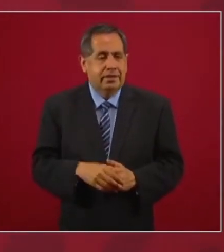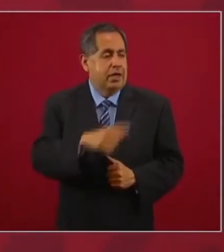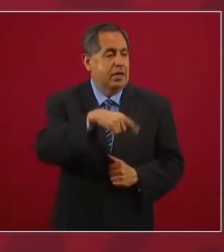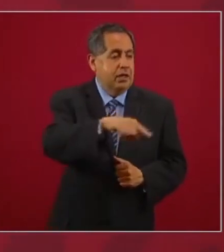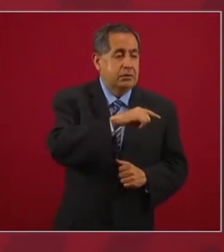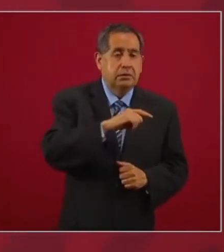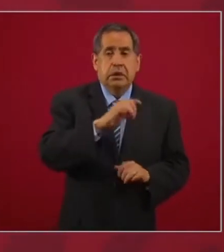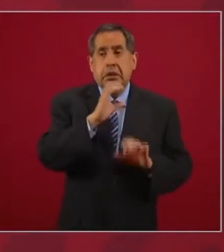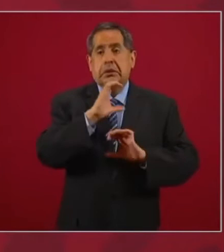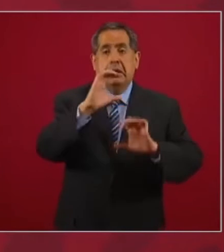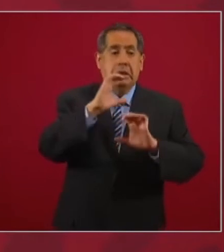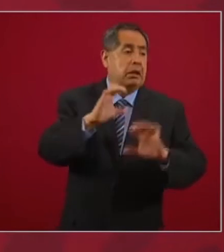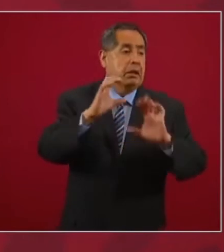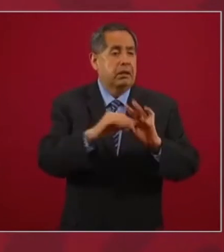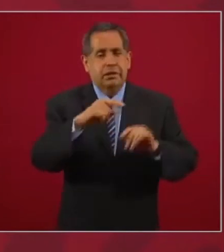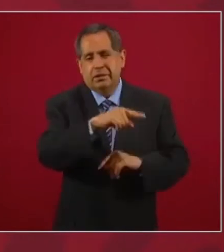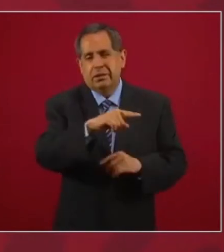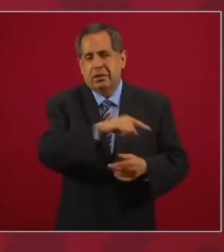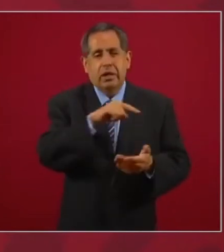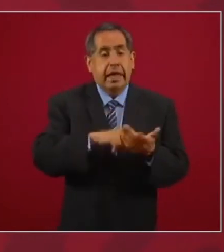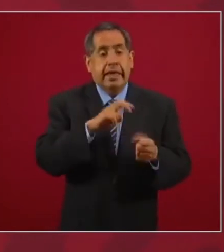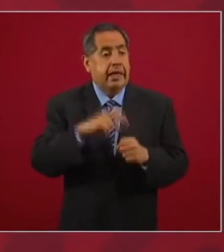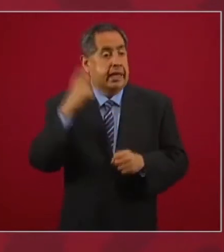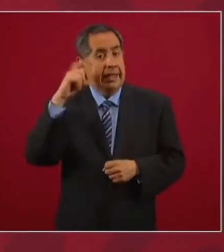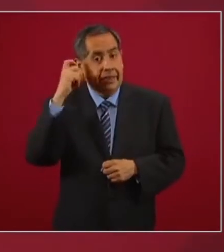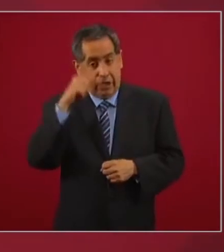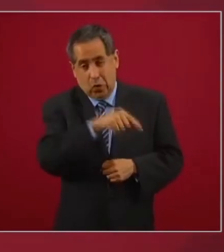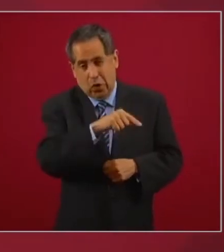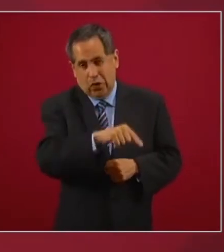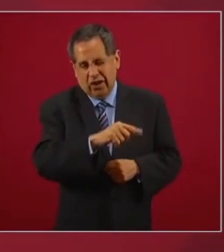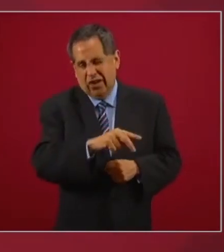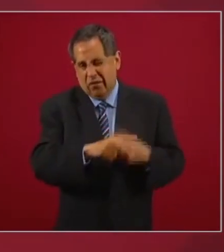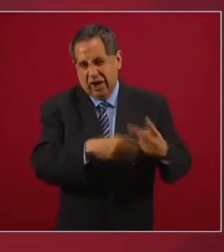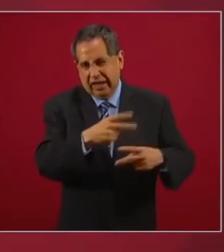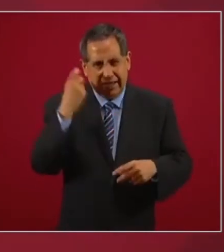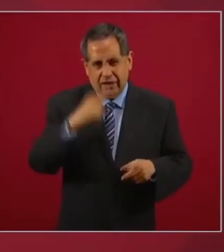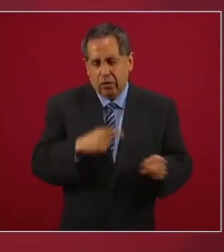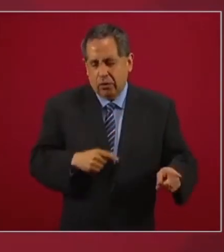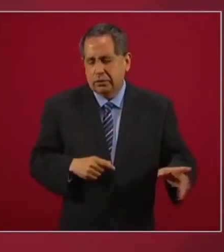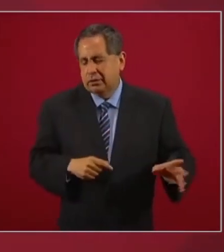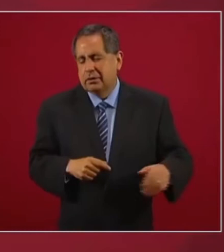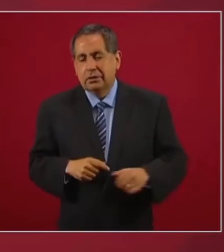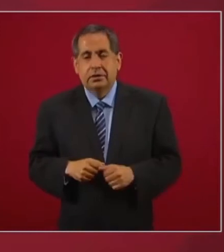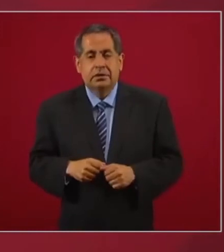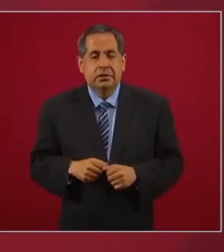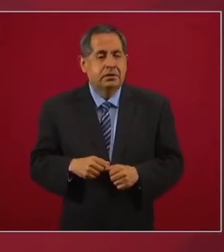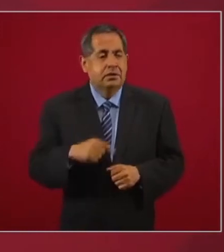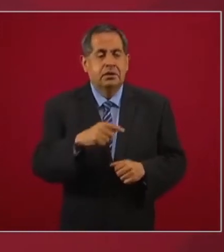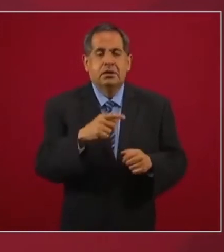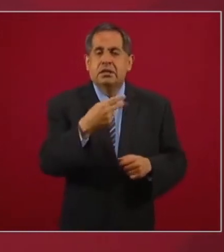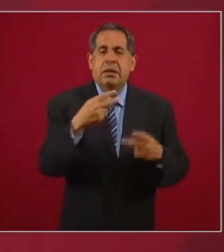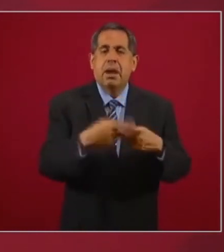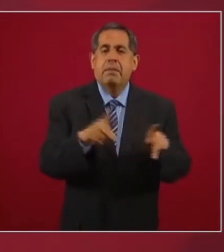en la plaza de Querétaro, en plaza de armas.